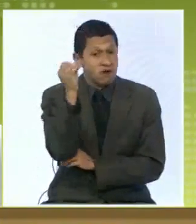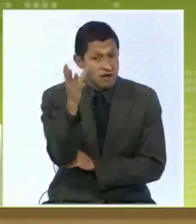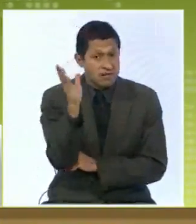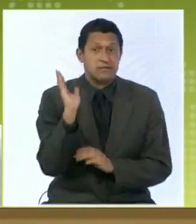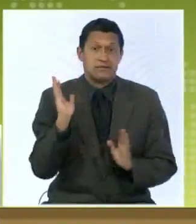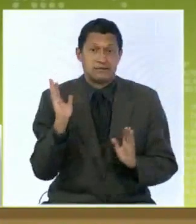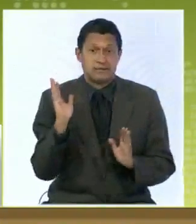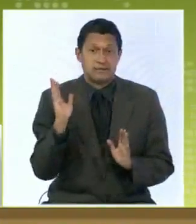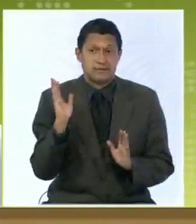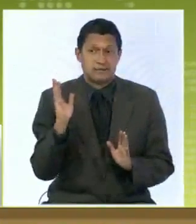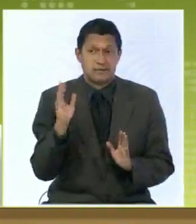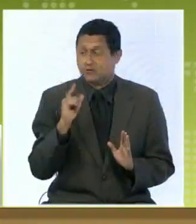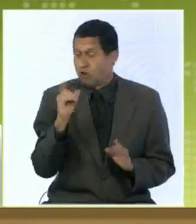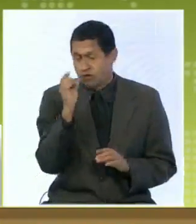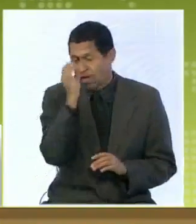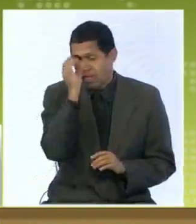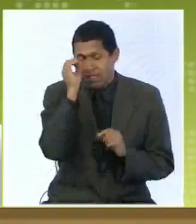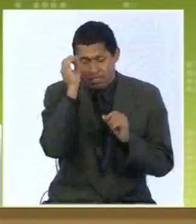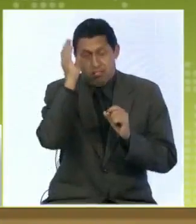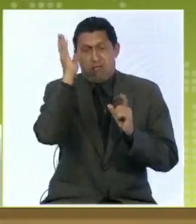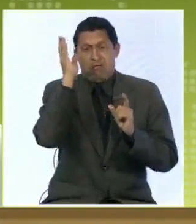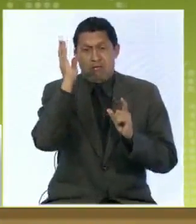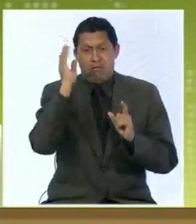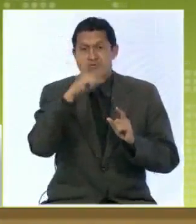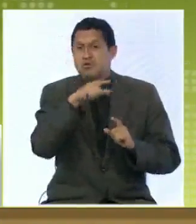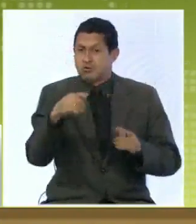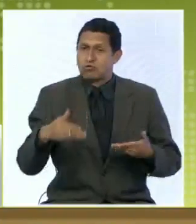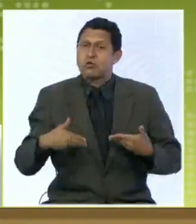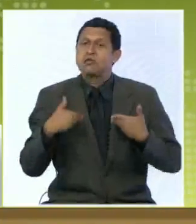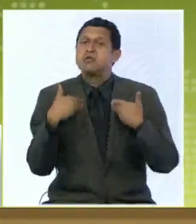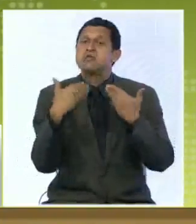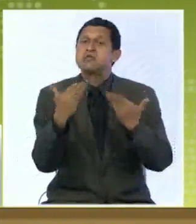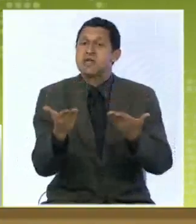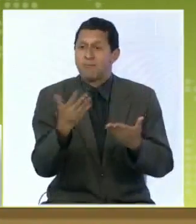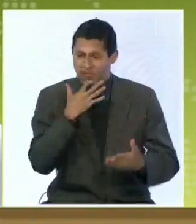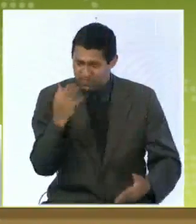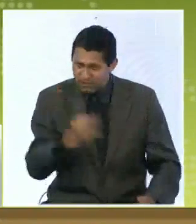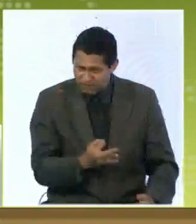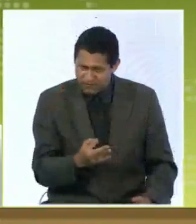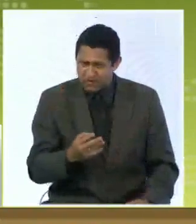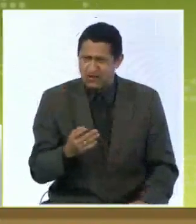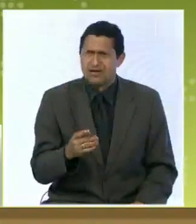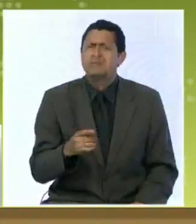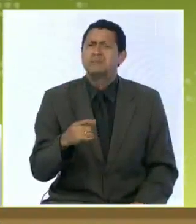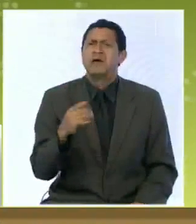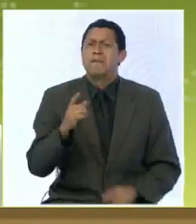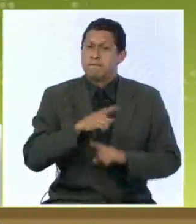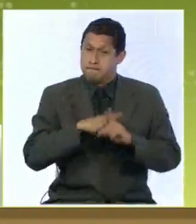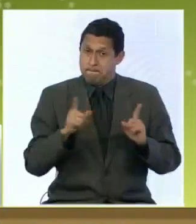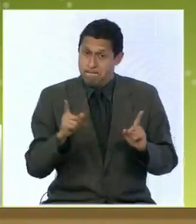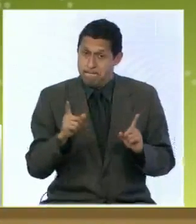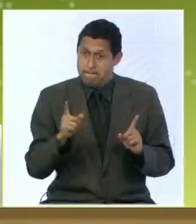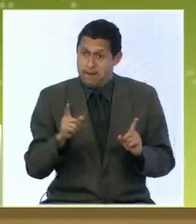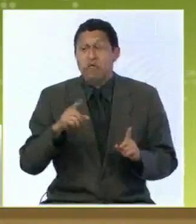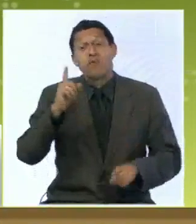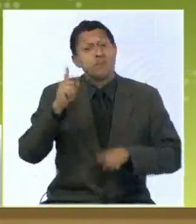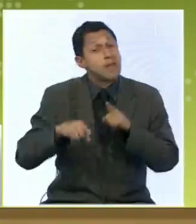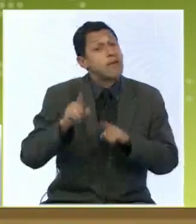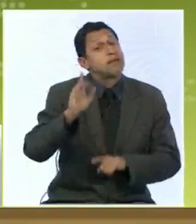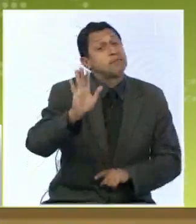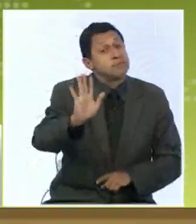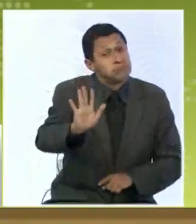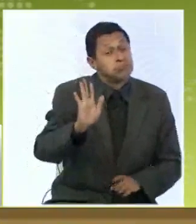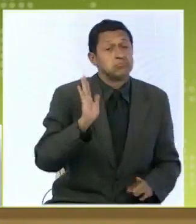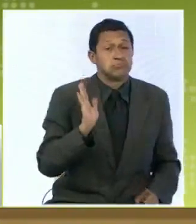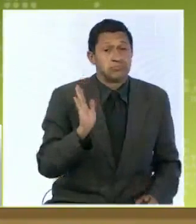mira, no estás activando tu glándula nosotros ofrecemos esta promesa y esa promesa se cumple ahora, eso depende de eso que